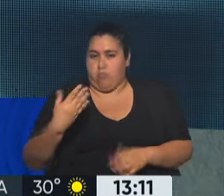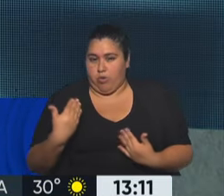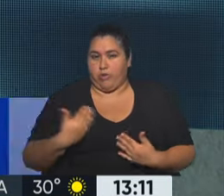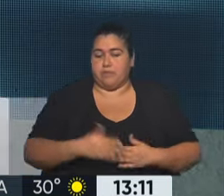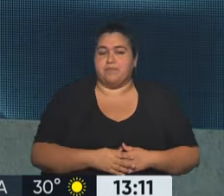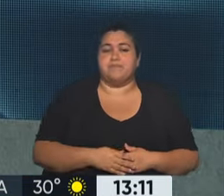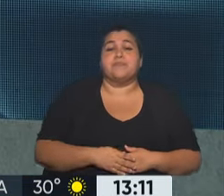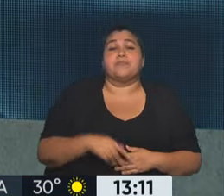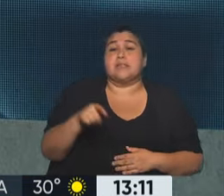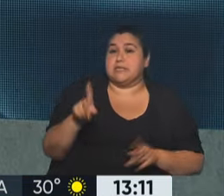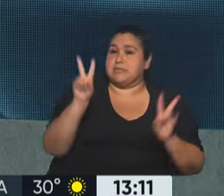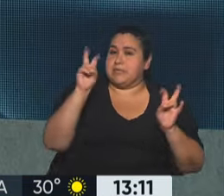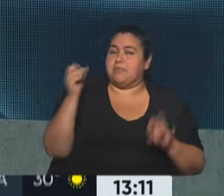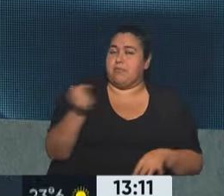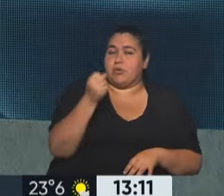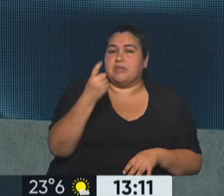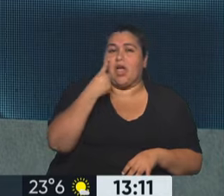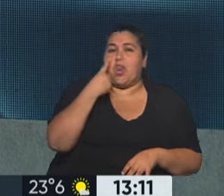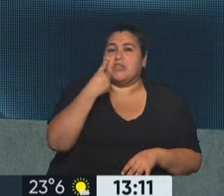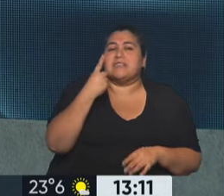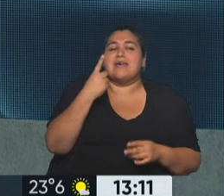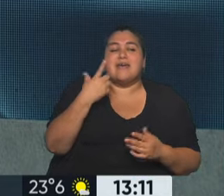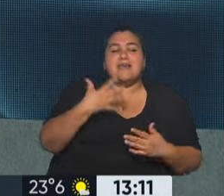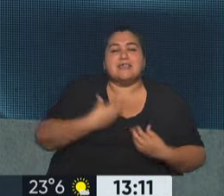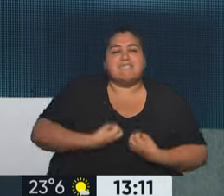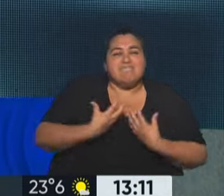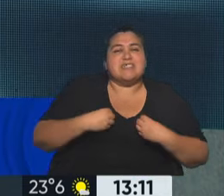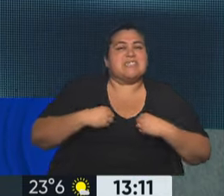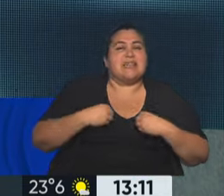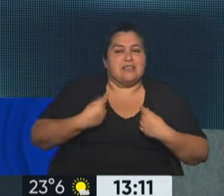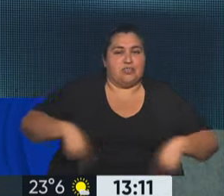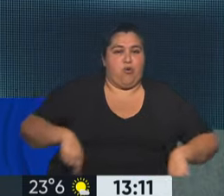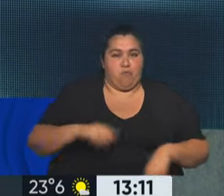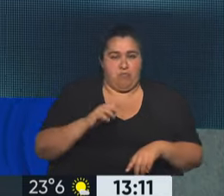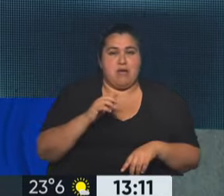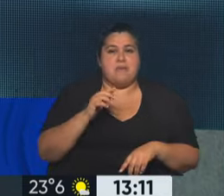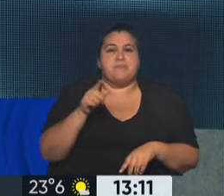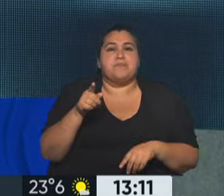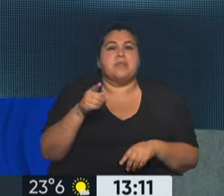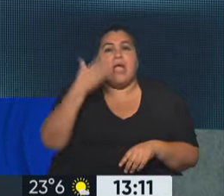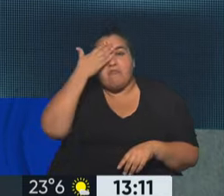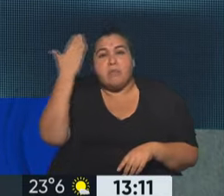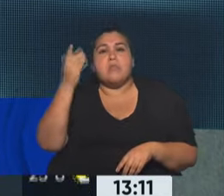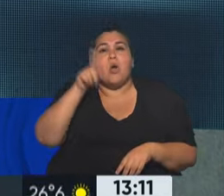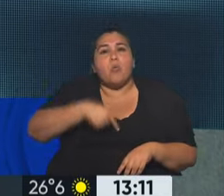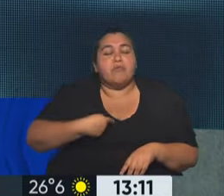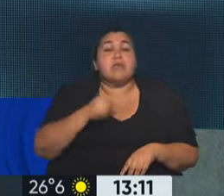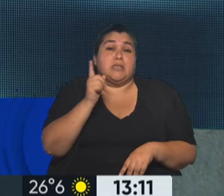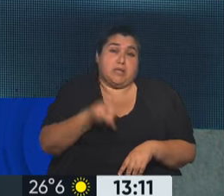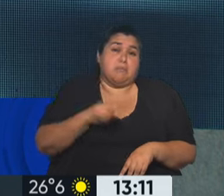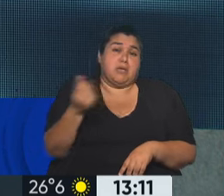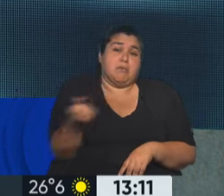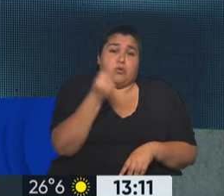Qué importante, ¿no? Conocer los síntomas, cómo se da esta enfermedad en el estado inicial, Vero, y también importante el tema de los